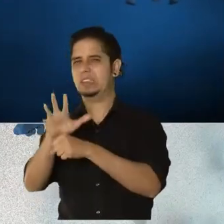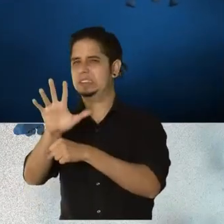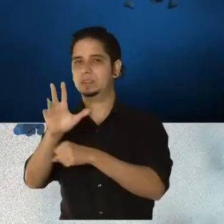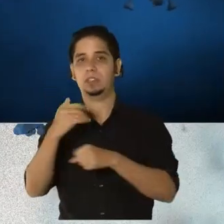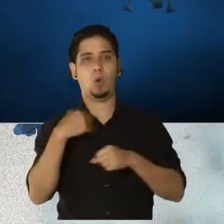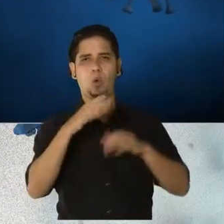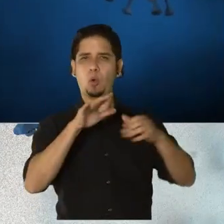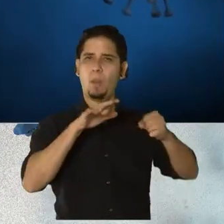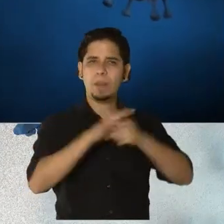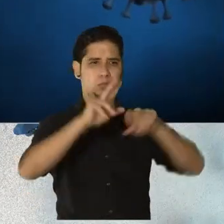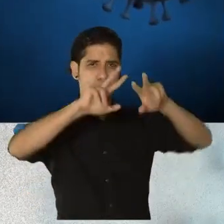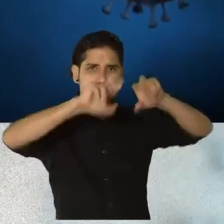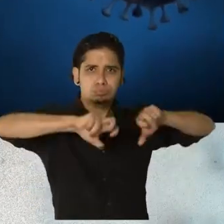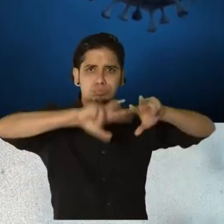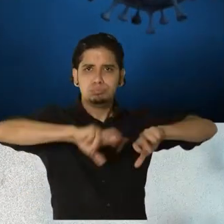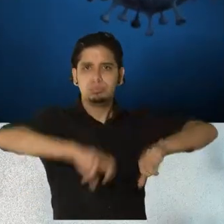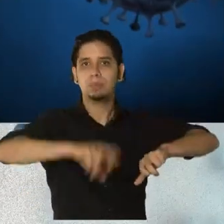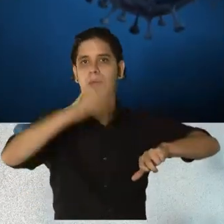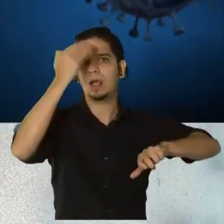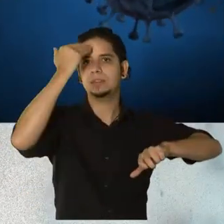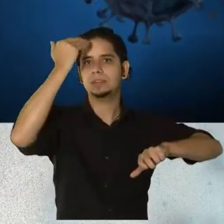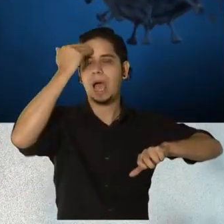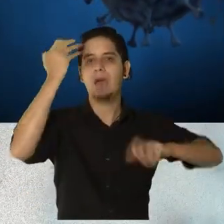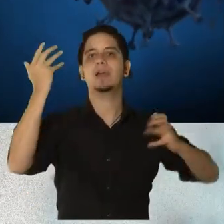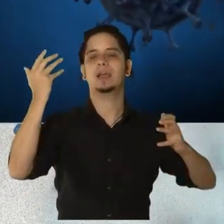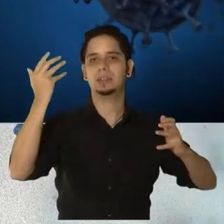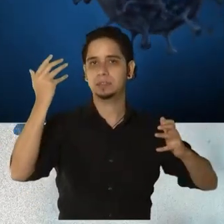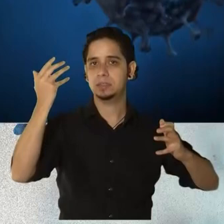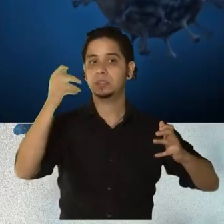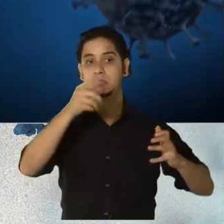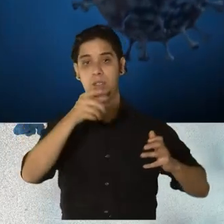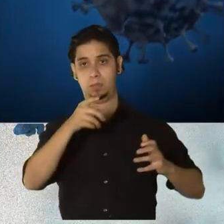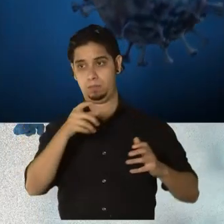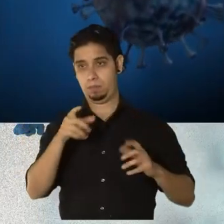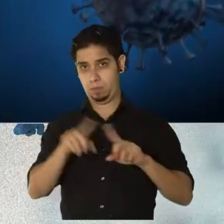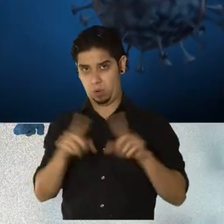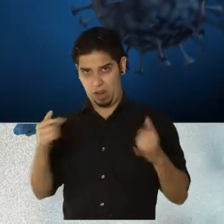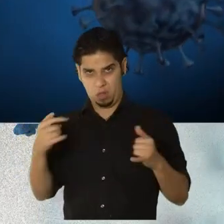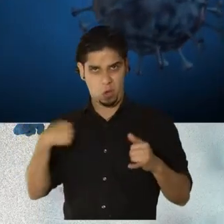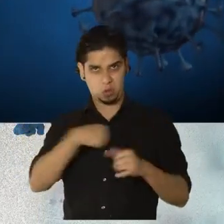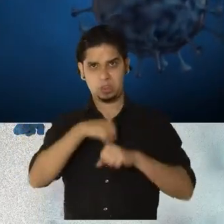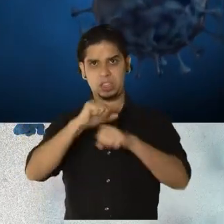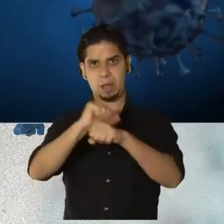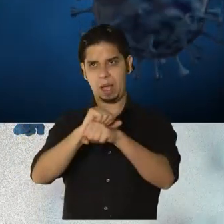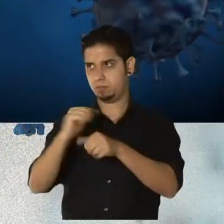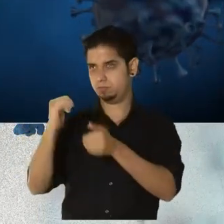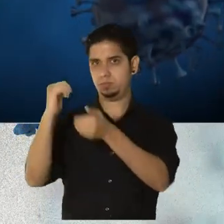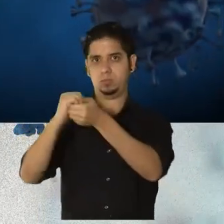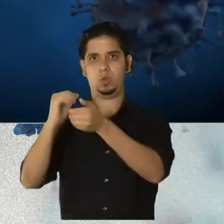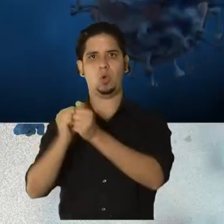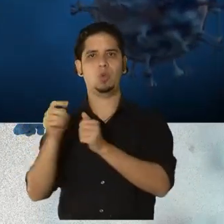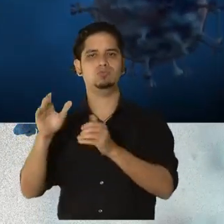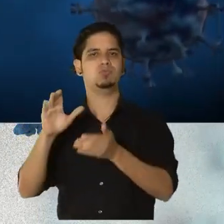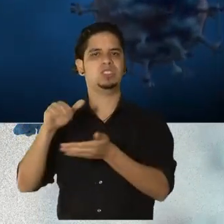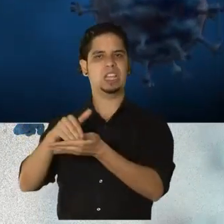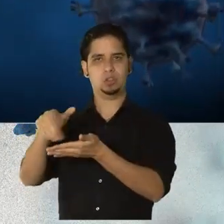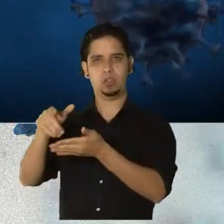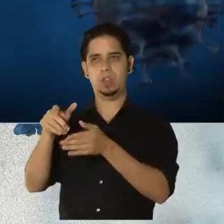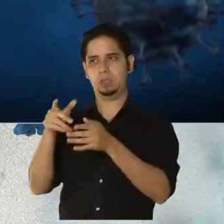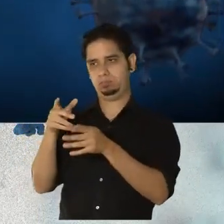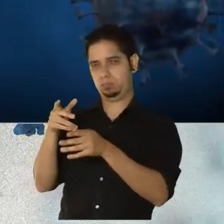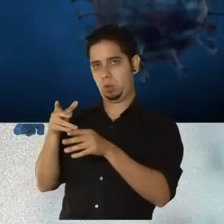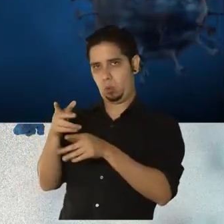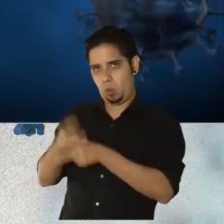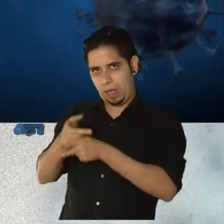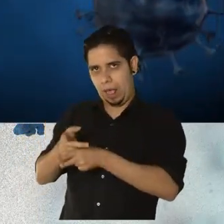en ese sentido, ¿verdad?, le dejamos saber a la audiencia que hay una colaboración con los Centros de Prevención y Control de Enfermedades de los